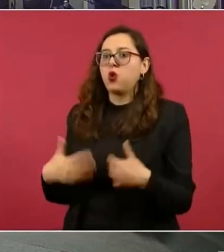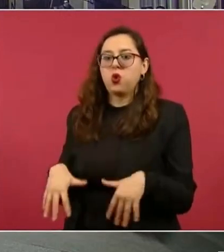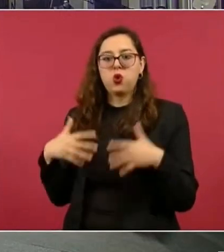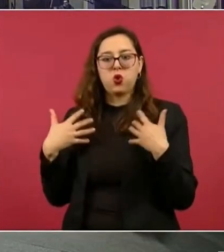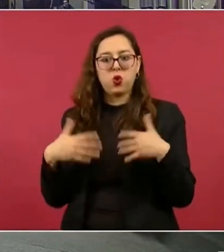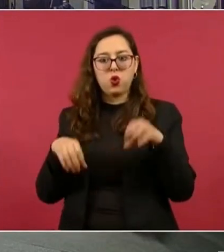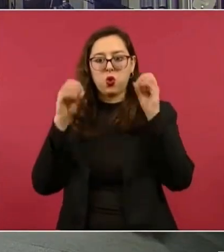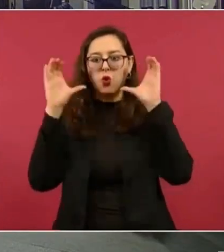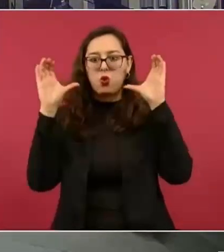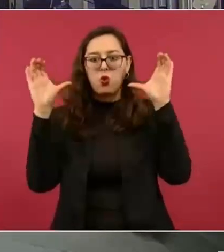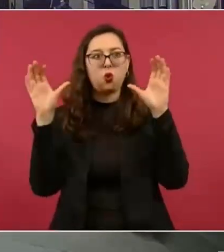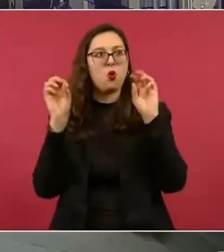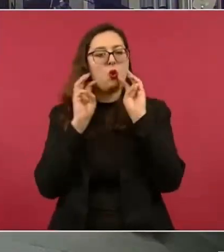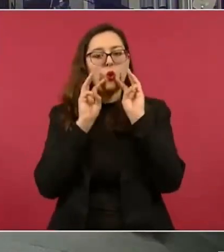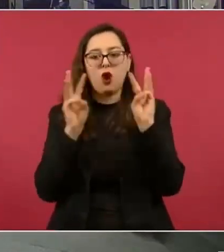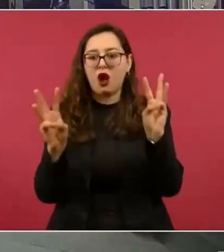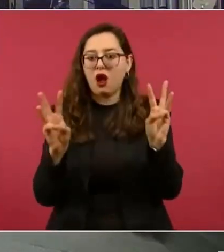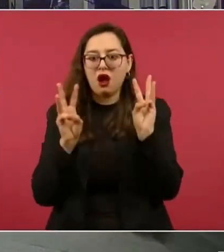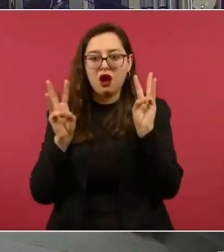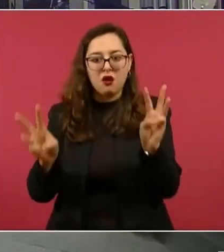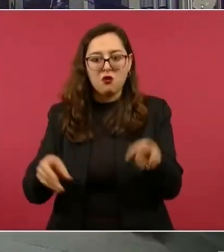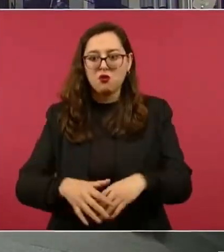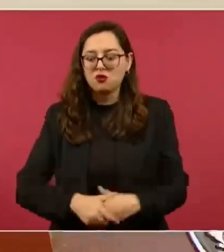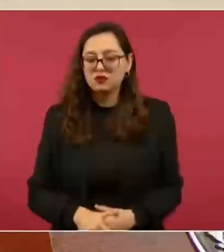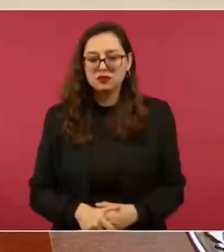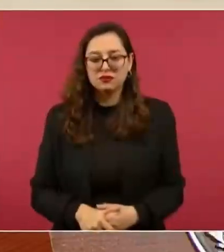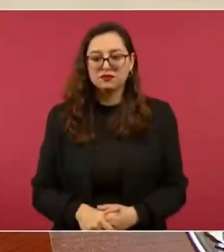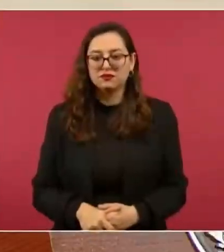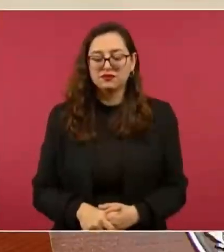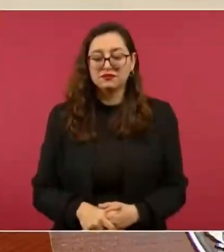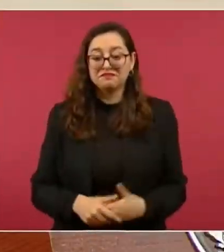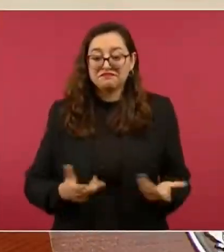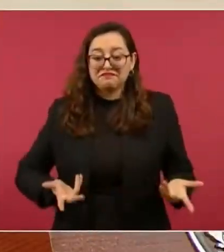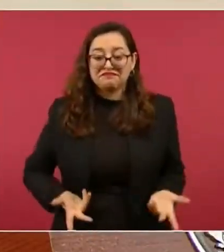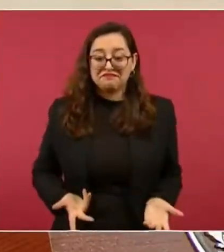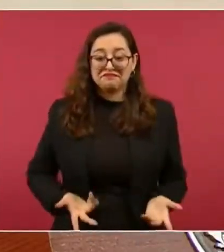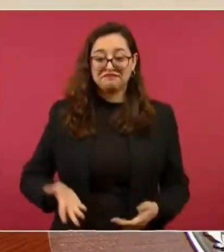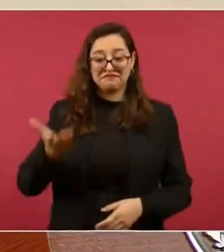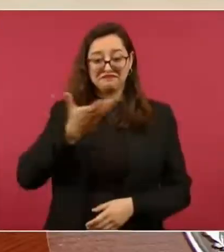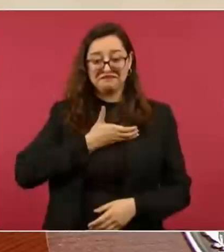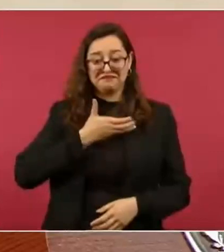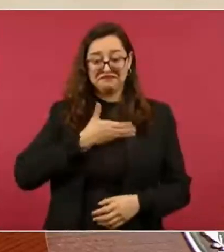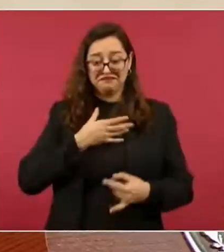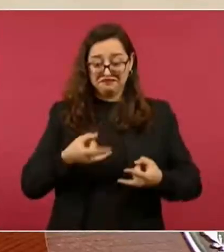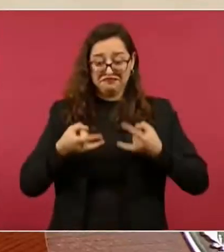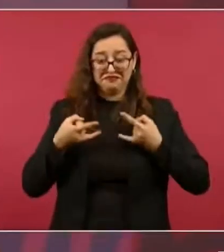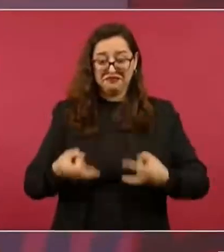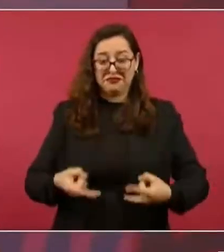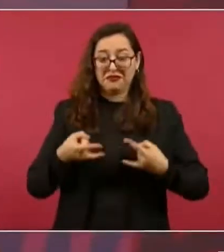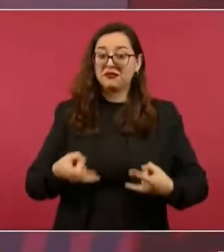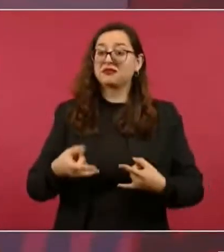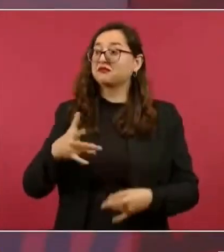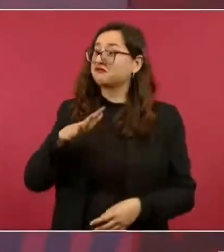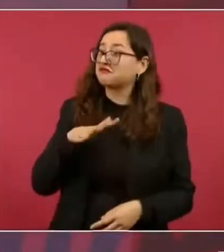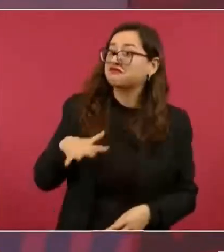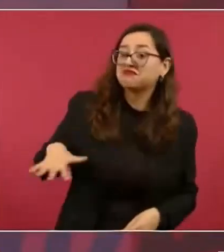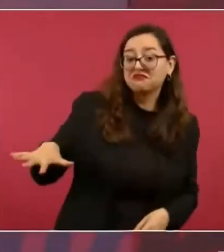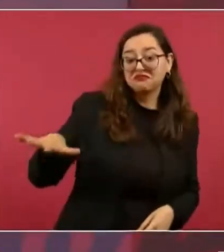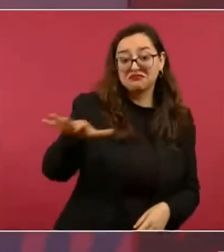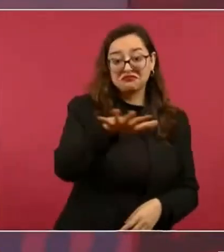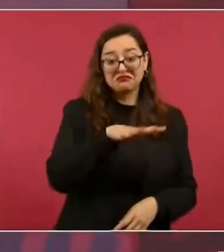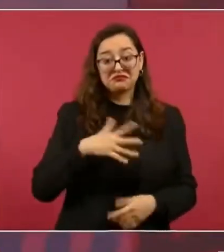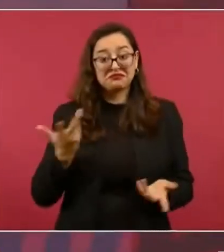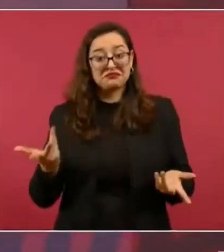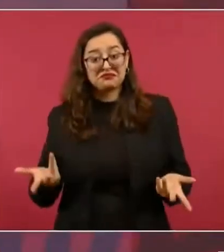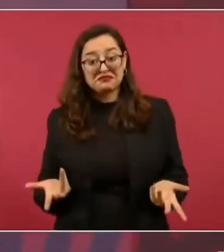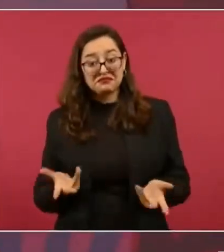Esta plaza, ahora sí que como dirían allá, en nuestro pueblo,